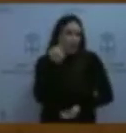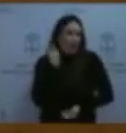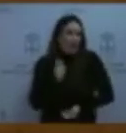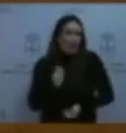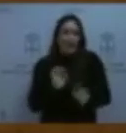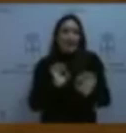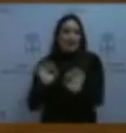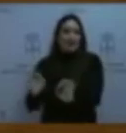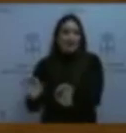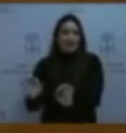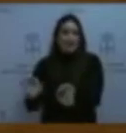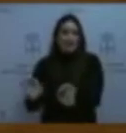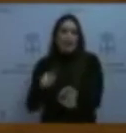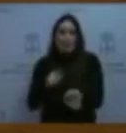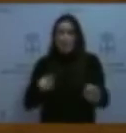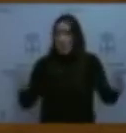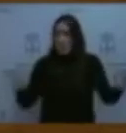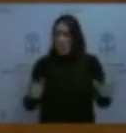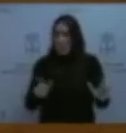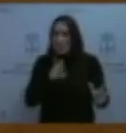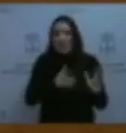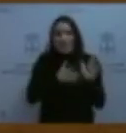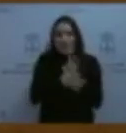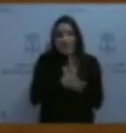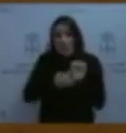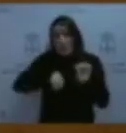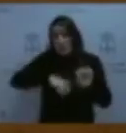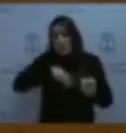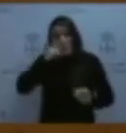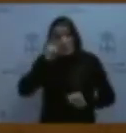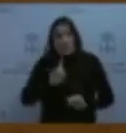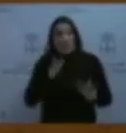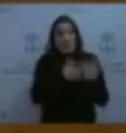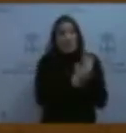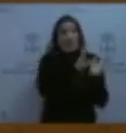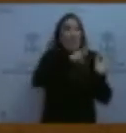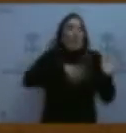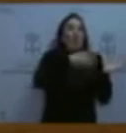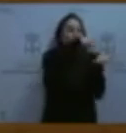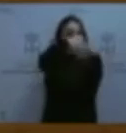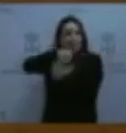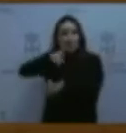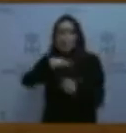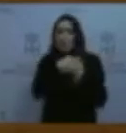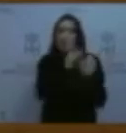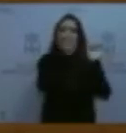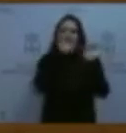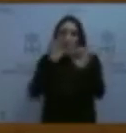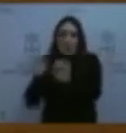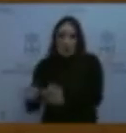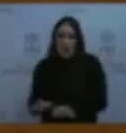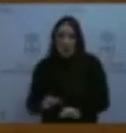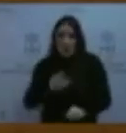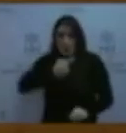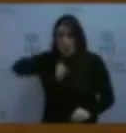es así. Esto es especialmente grave porque quiere decir que, aunque no lo sepamos, probablemente haya otros centros en el mismo estado, de los que probablemente ninguno de los aquí